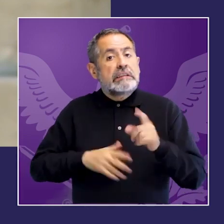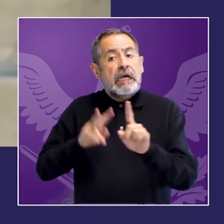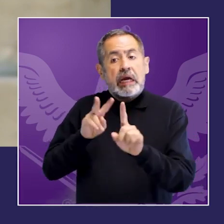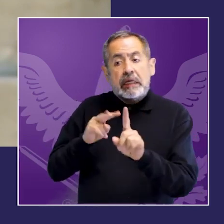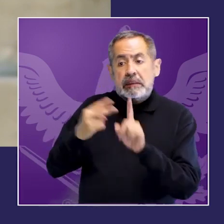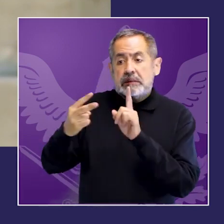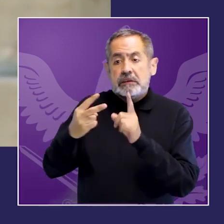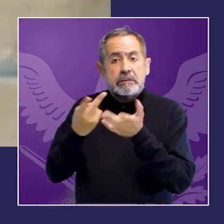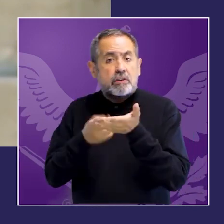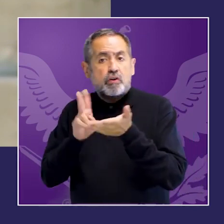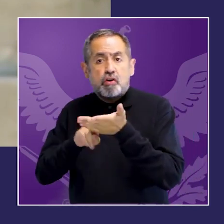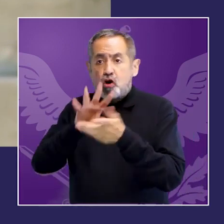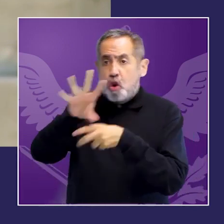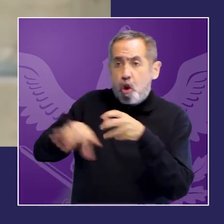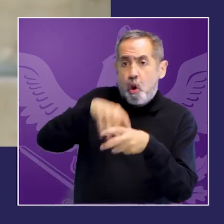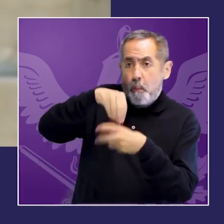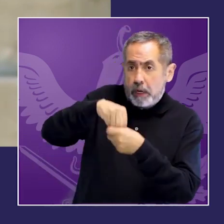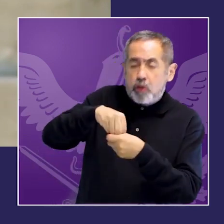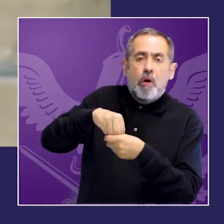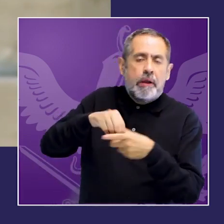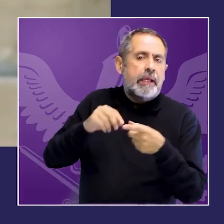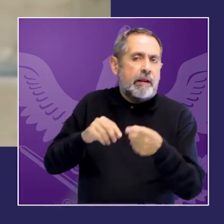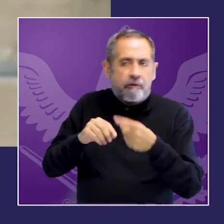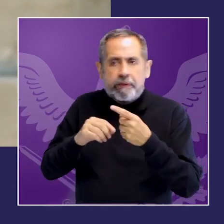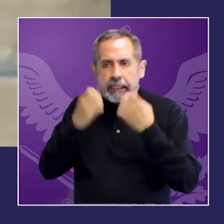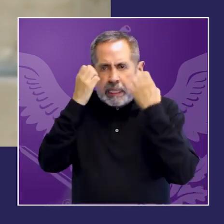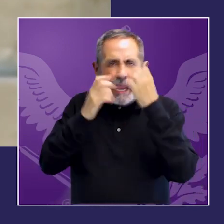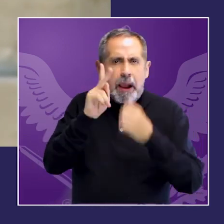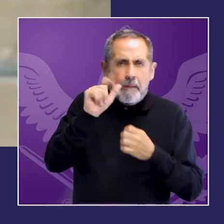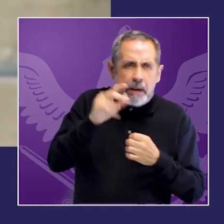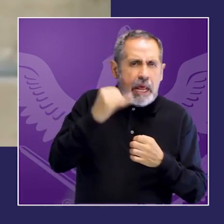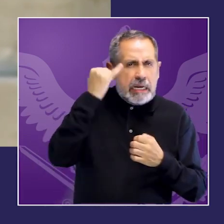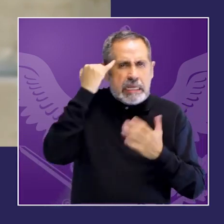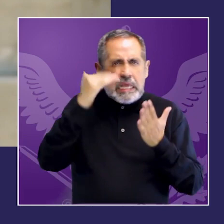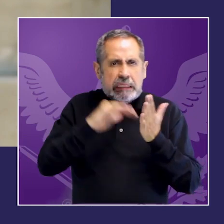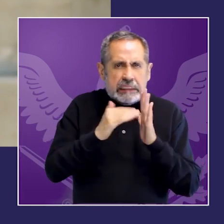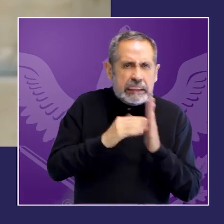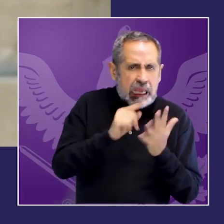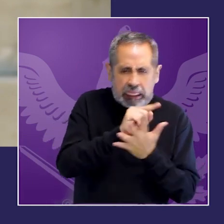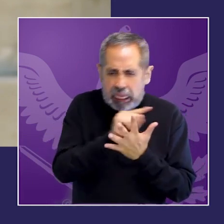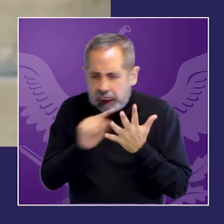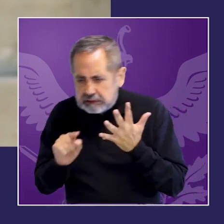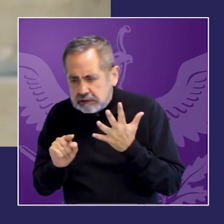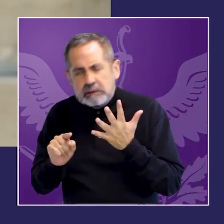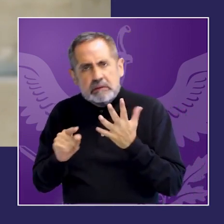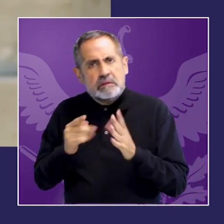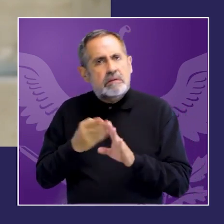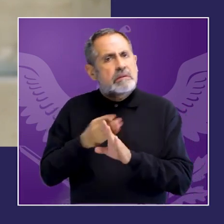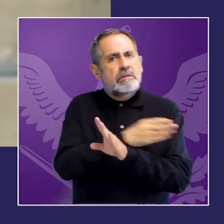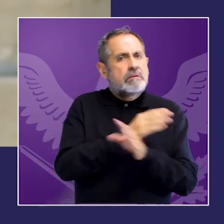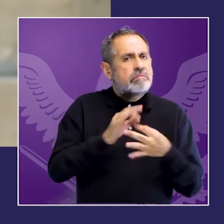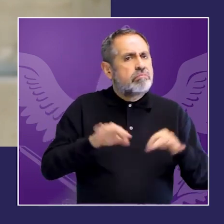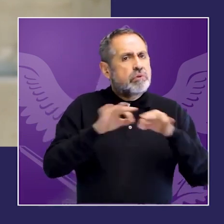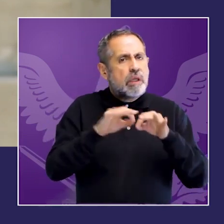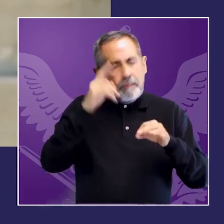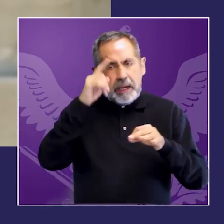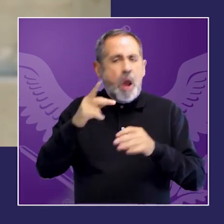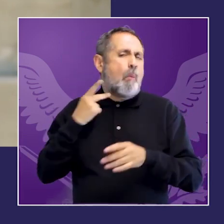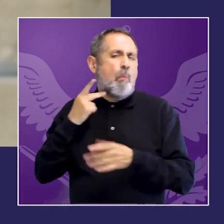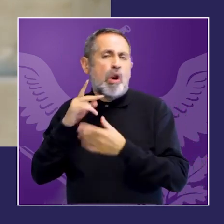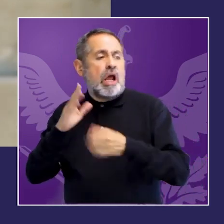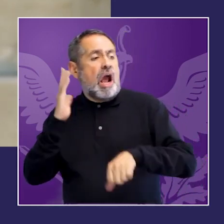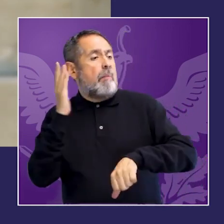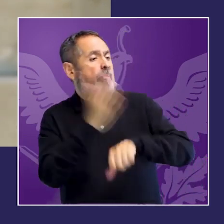la prevención más allá del enfoque punitivo incluir en esa reflexión la articulación del